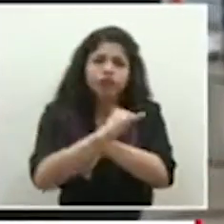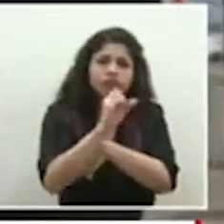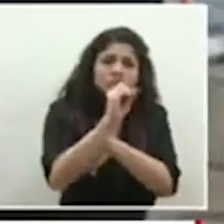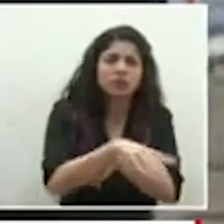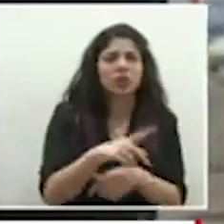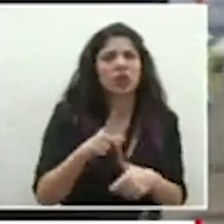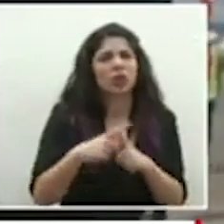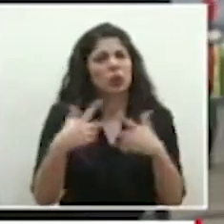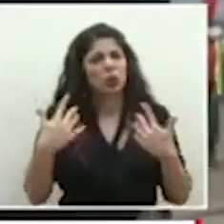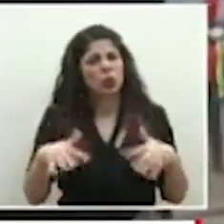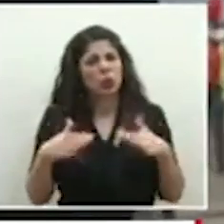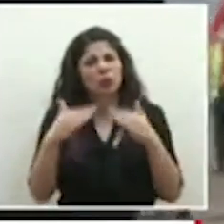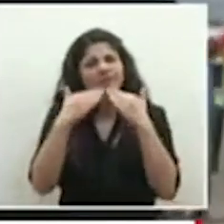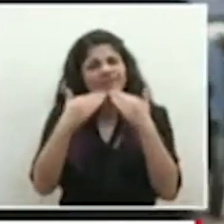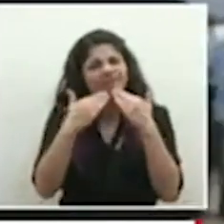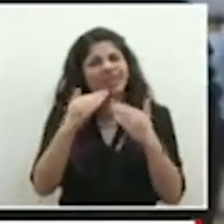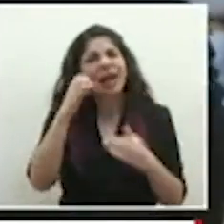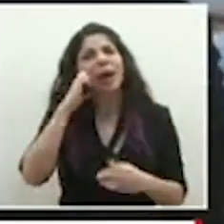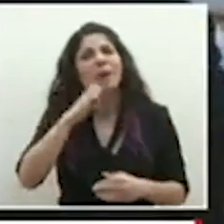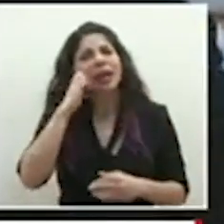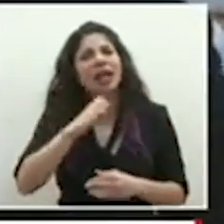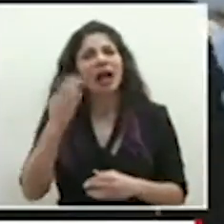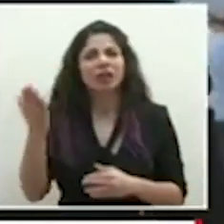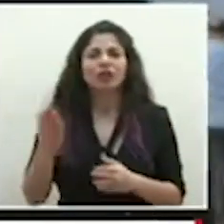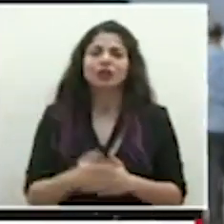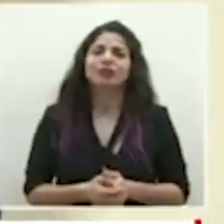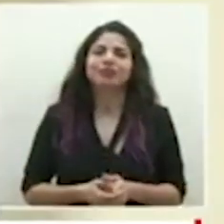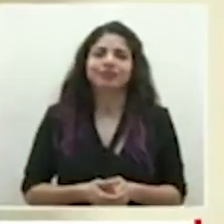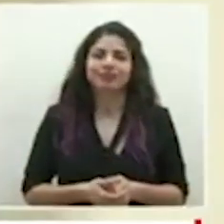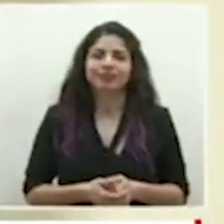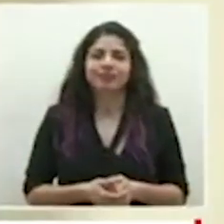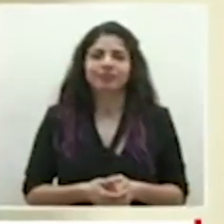un enorme agradecimiento a los Emiratos Árabes Unidos.